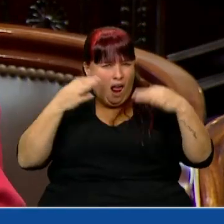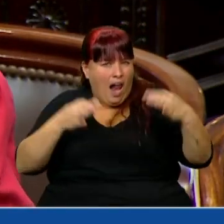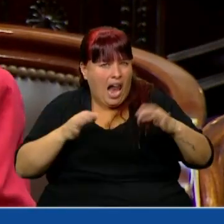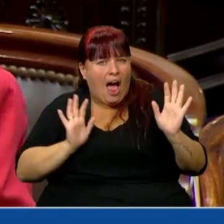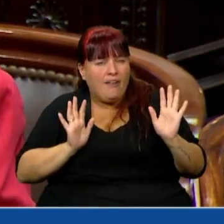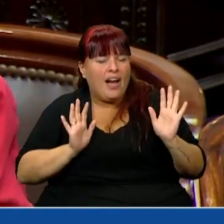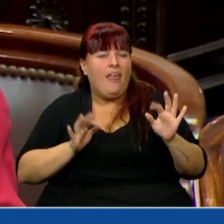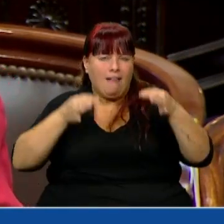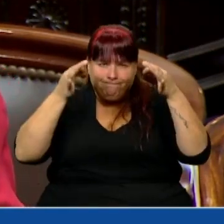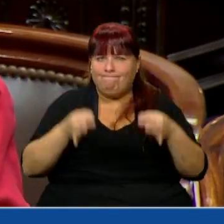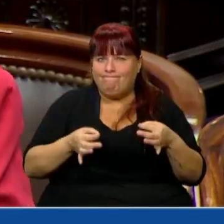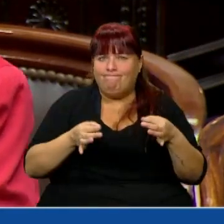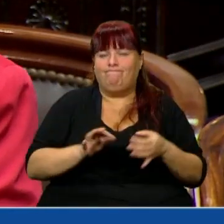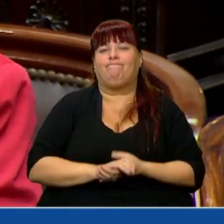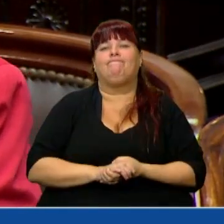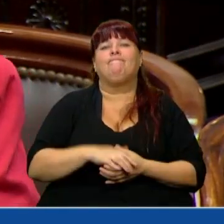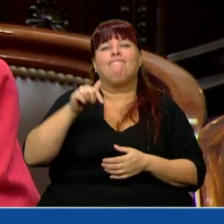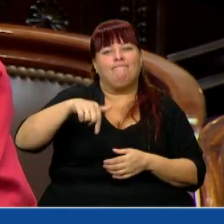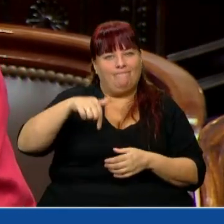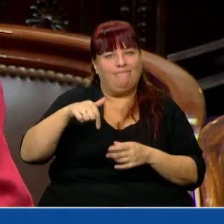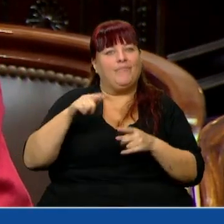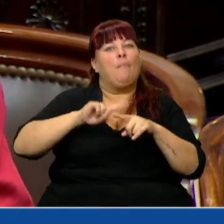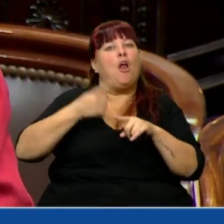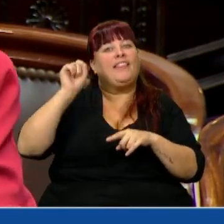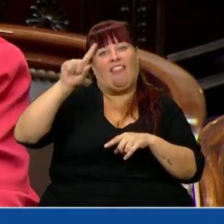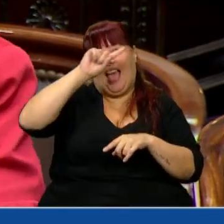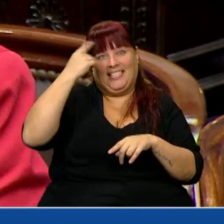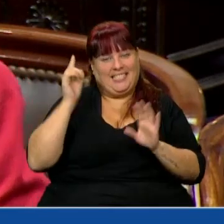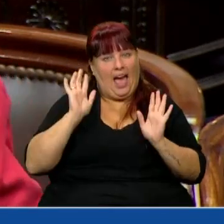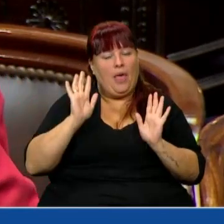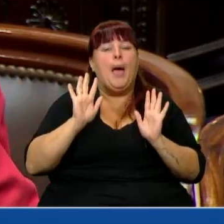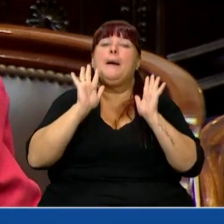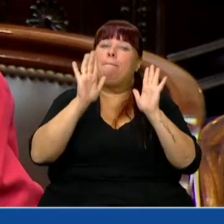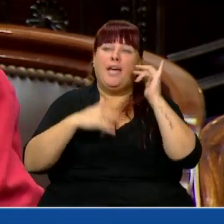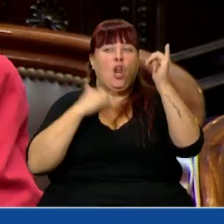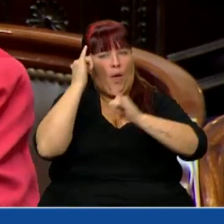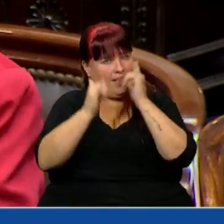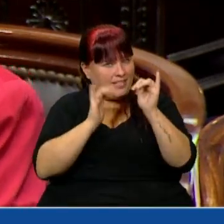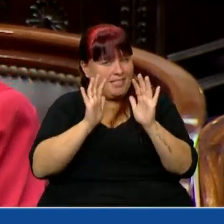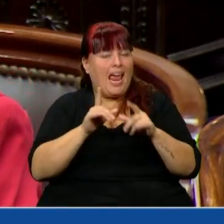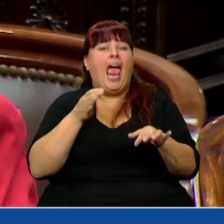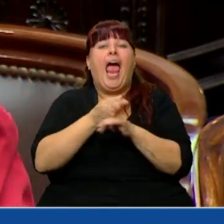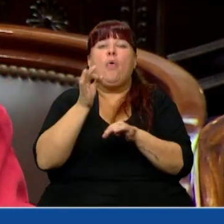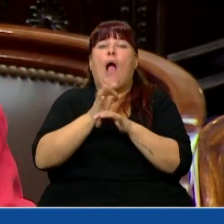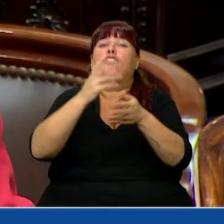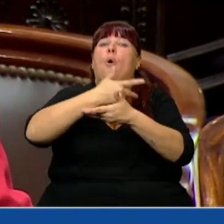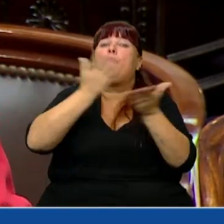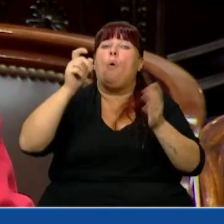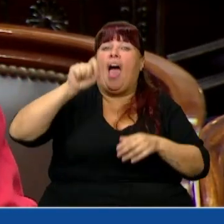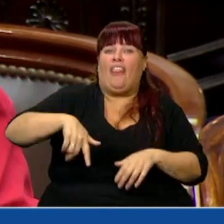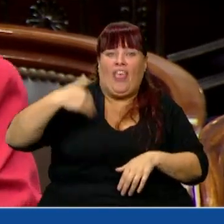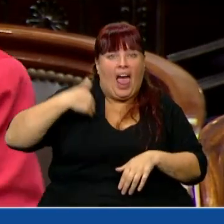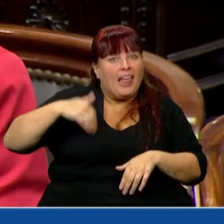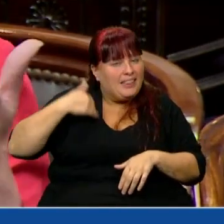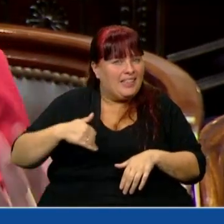es que efectivamente esta ha sido una política de Estado, pero déjenme decirles que la educación pública en la